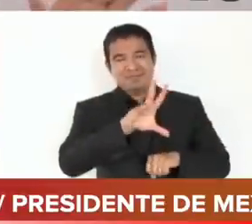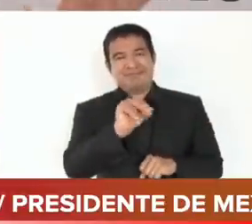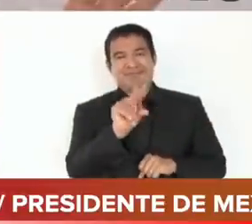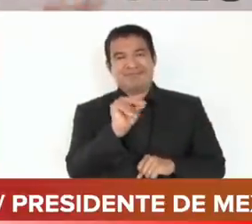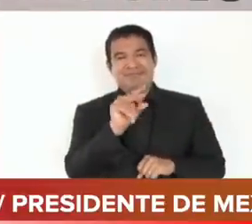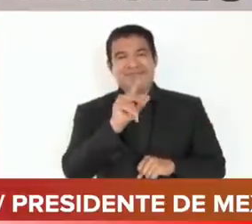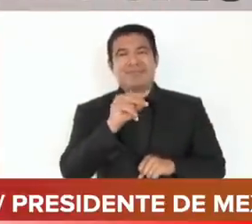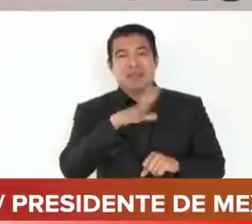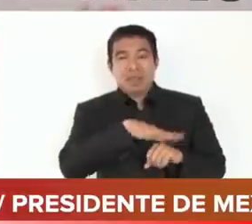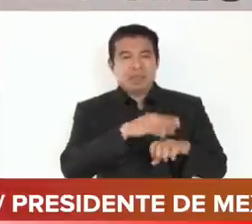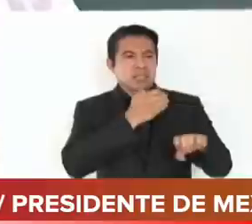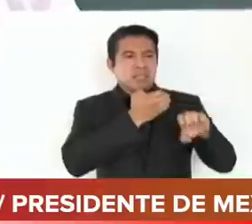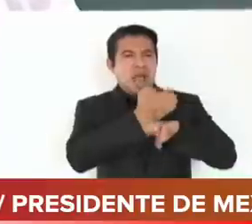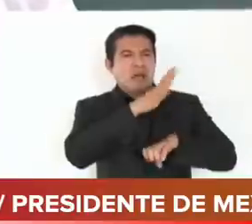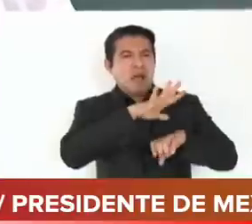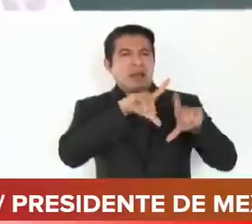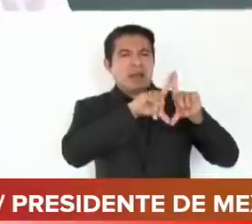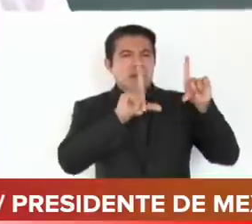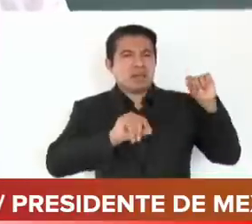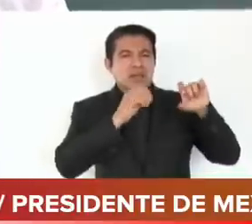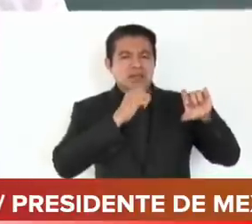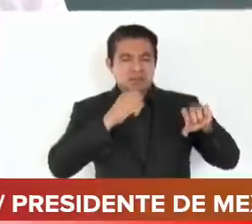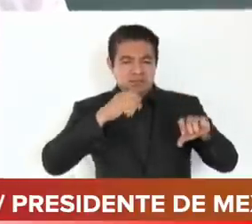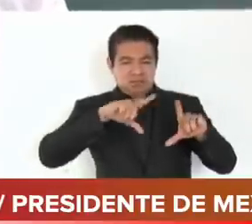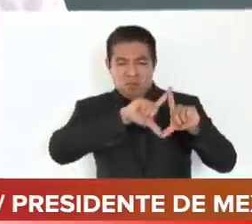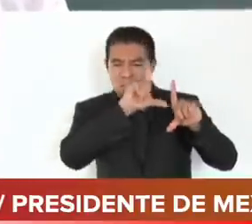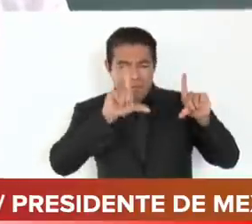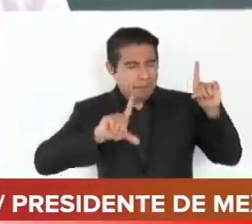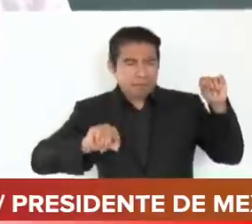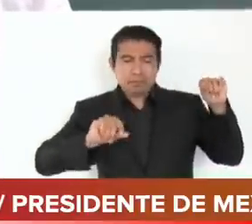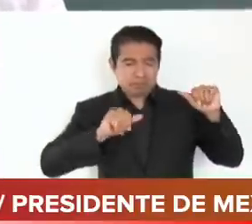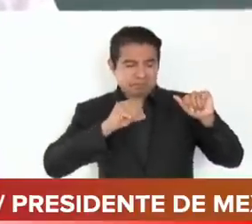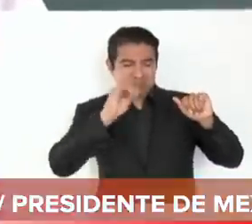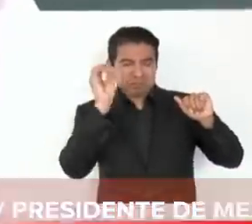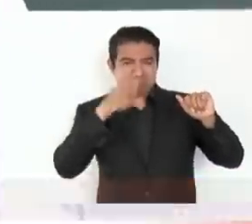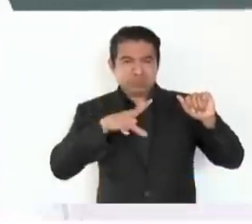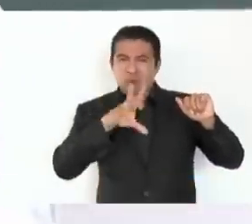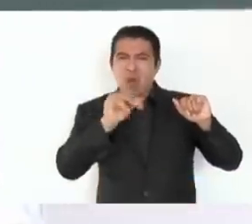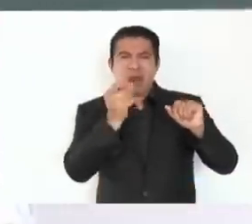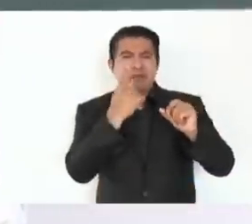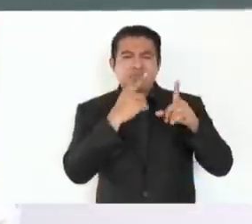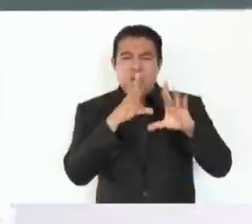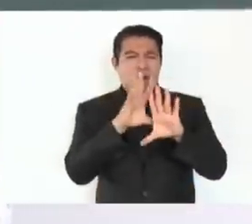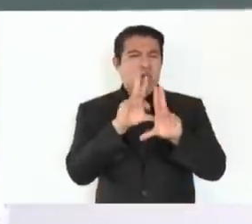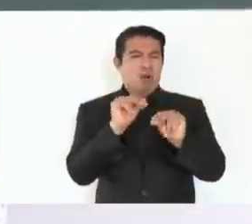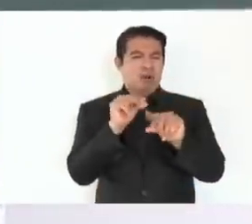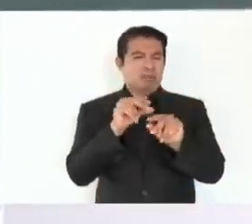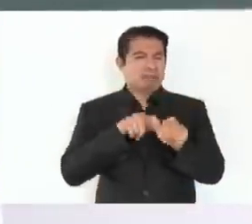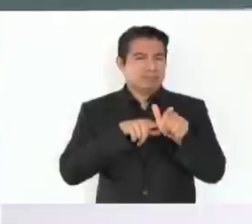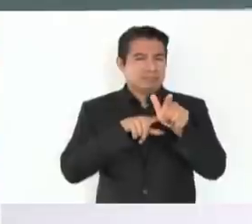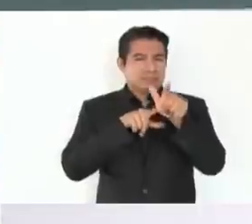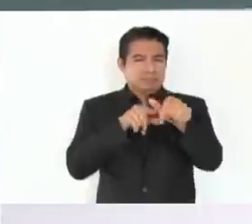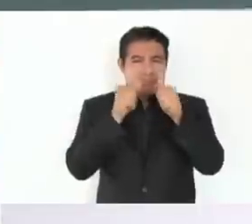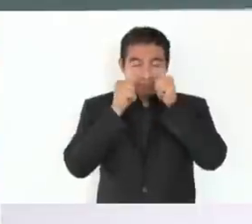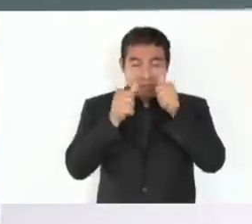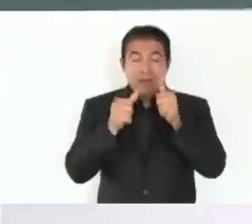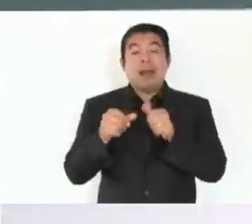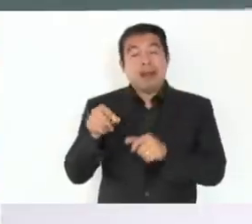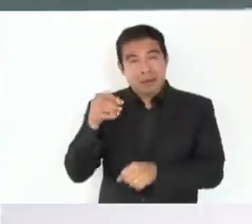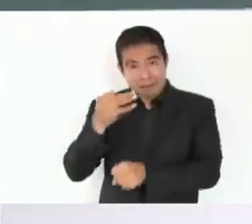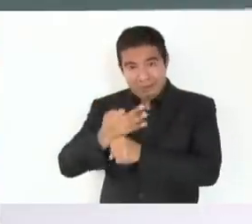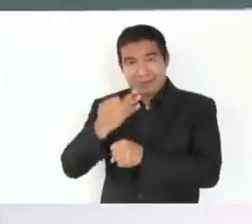ningún estado, a ninguna entidad de la federación, pero ya es el tiempo del sureste.